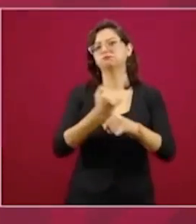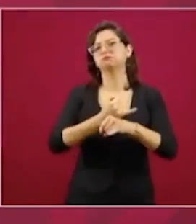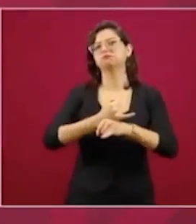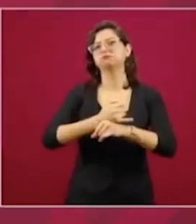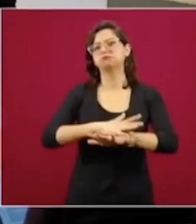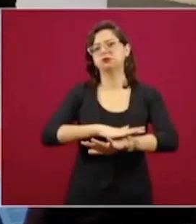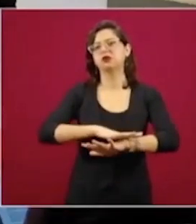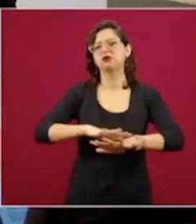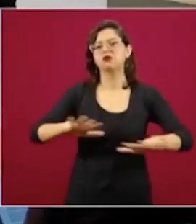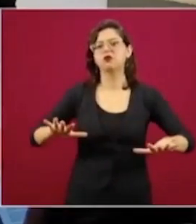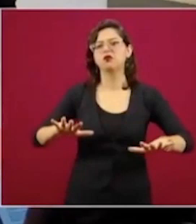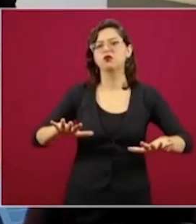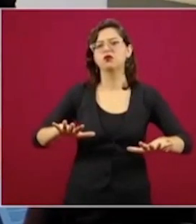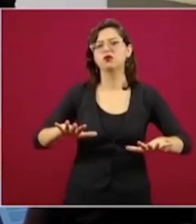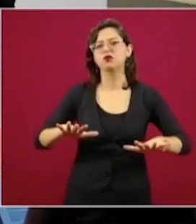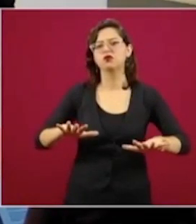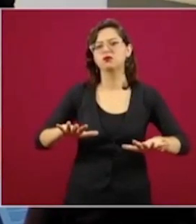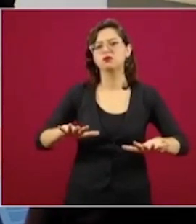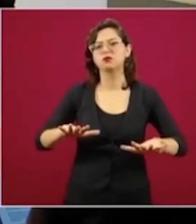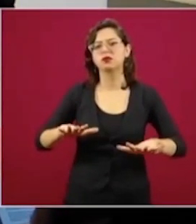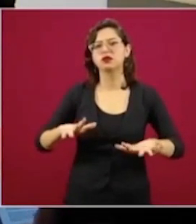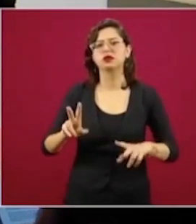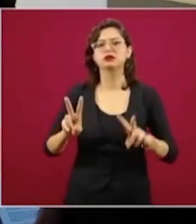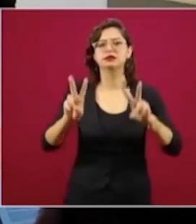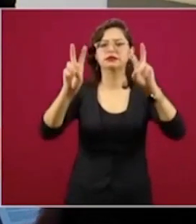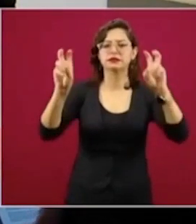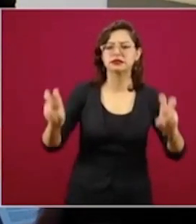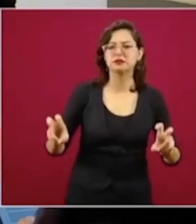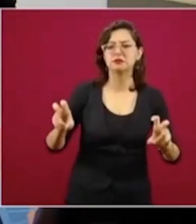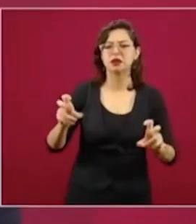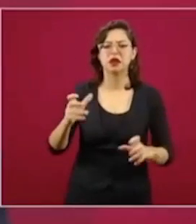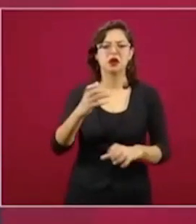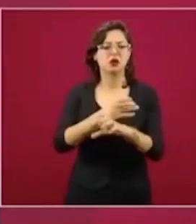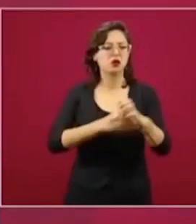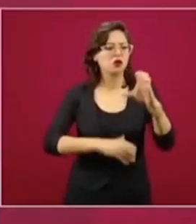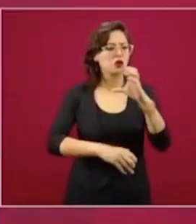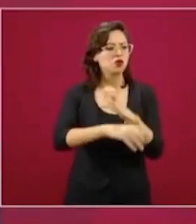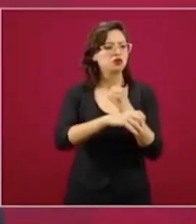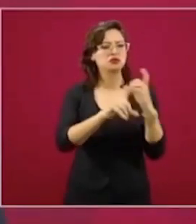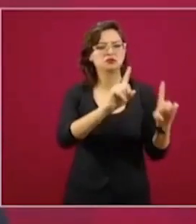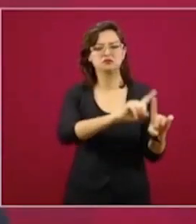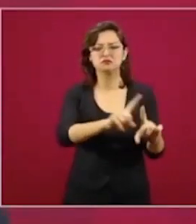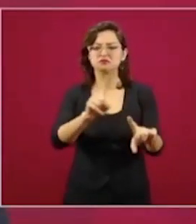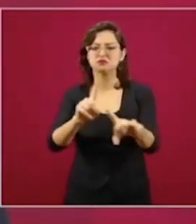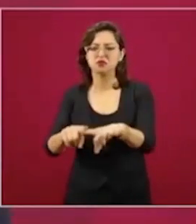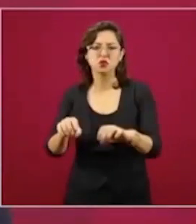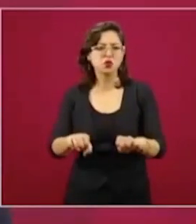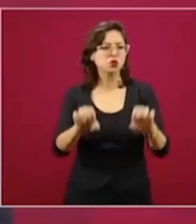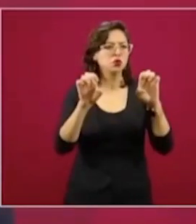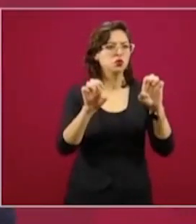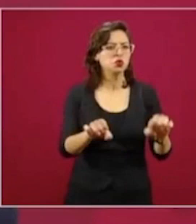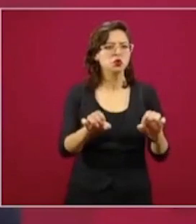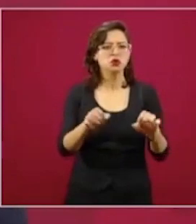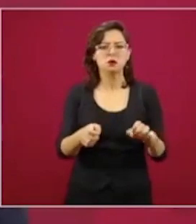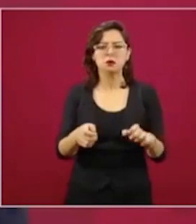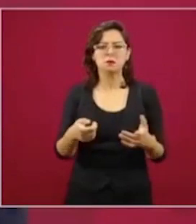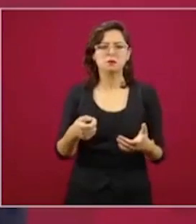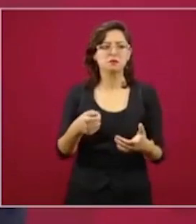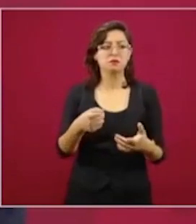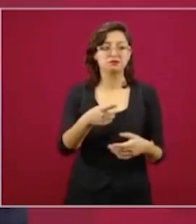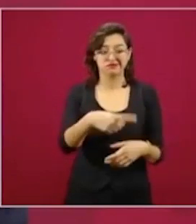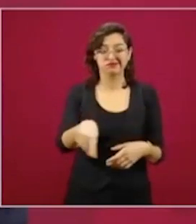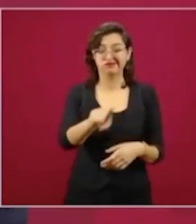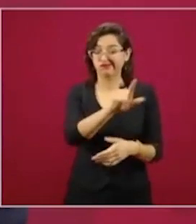ha obtenido con las subastas de bienes de procedencia